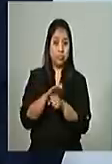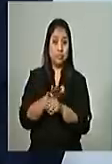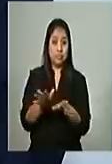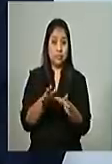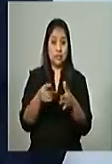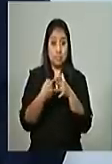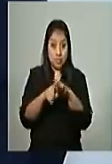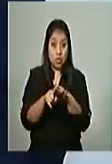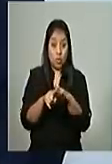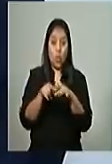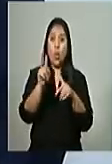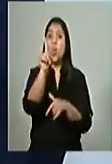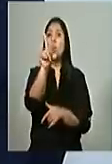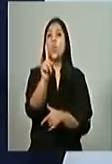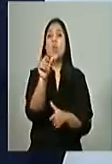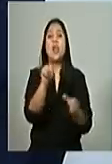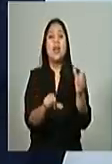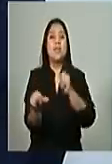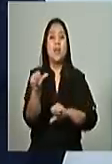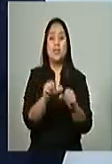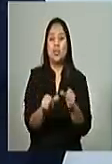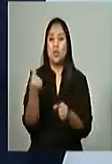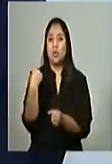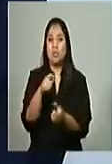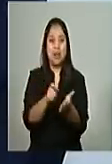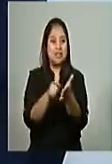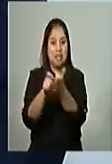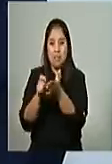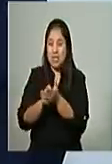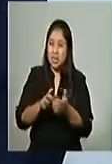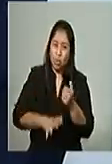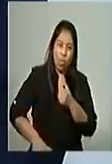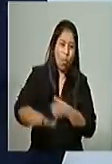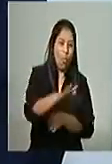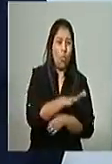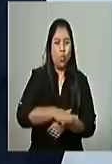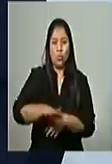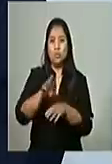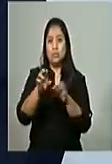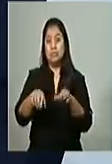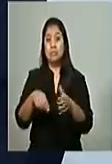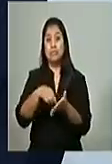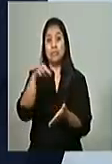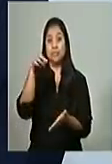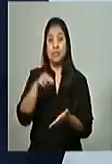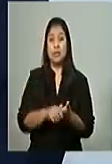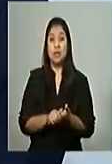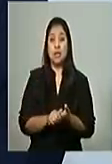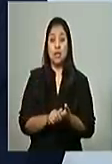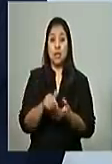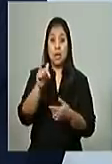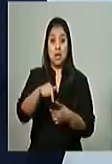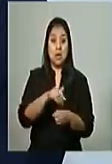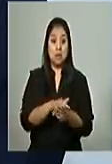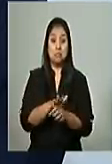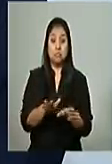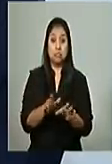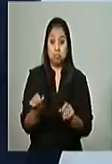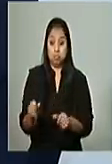laboratorio para procesar las muestras de COVID-19. Y no nos quedamos ahí.